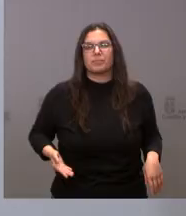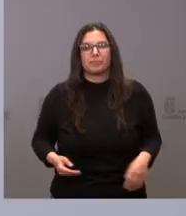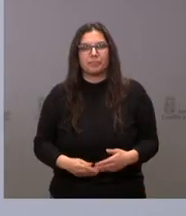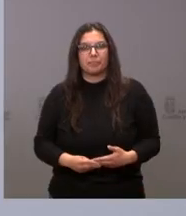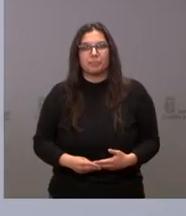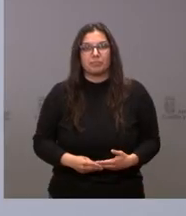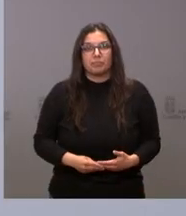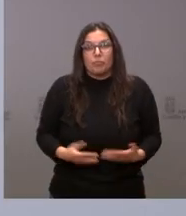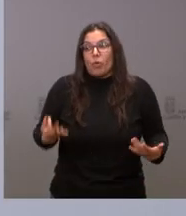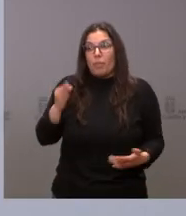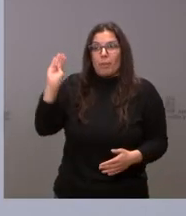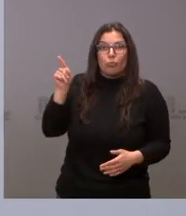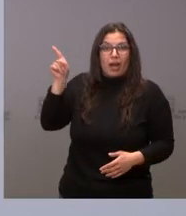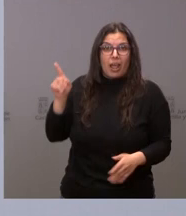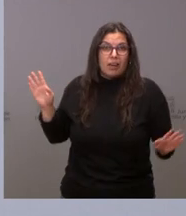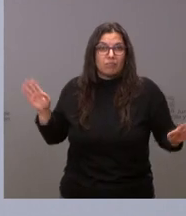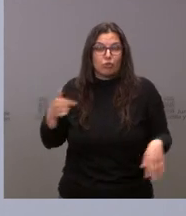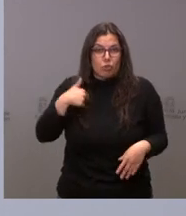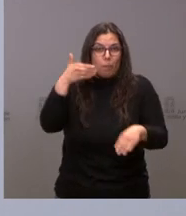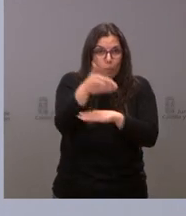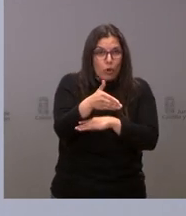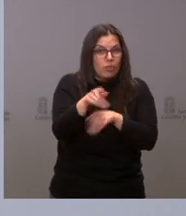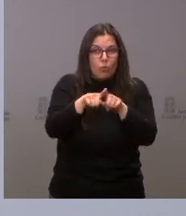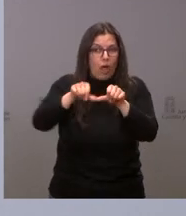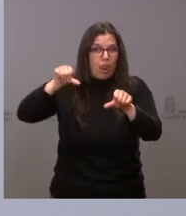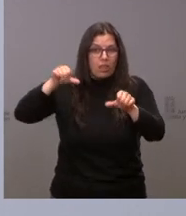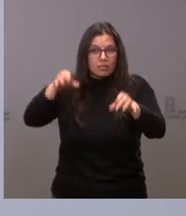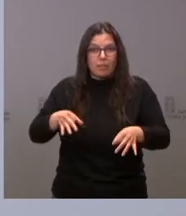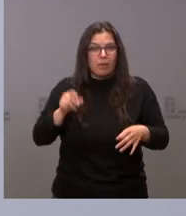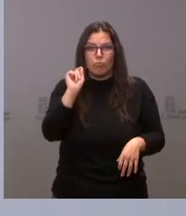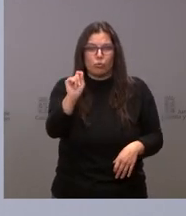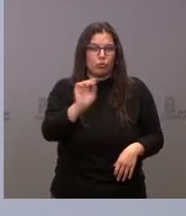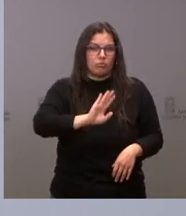Pues se lo tendrá que preguntar a él. Yo voy a estar como he estado siempre punto.